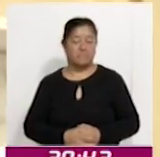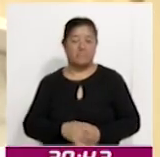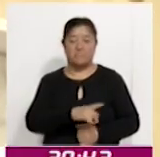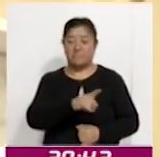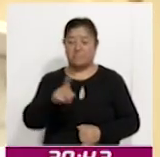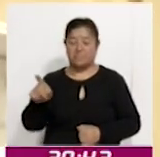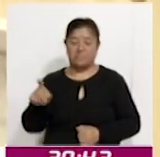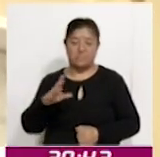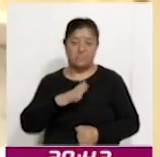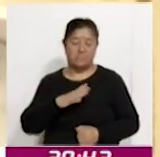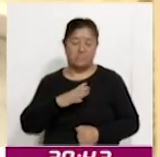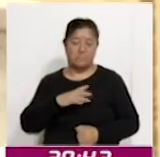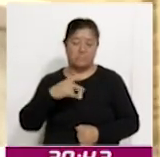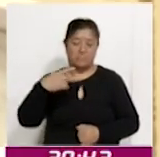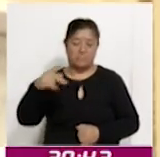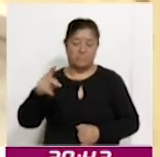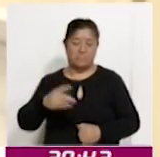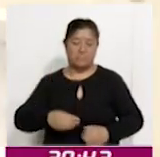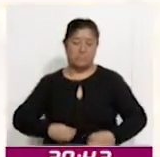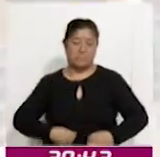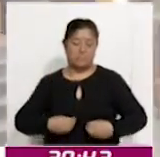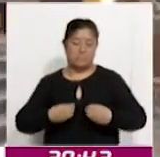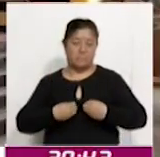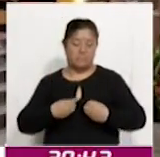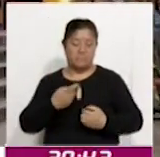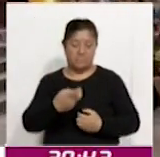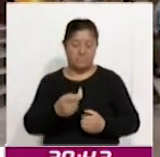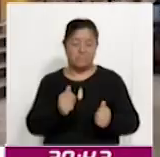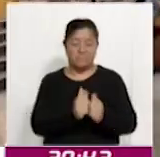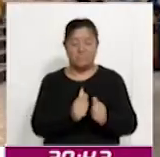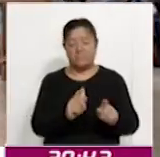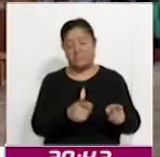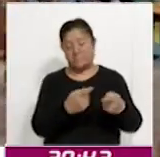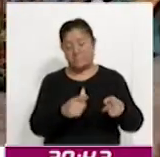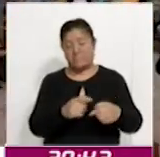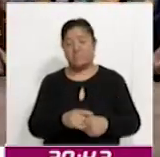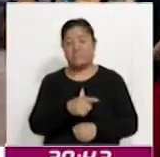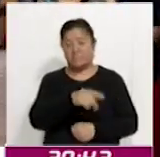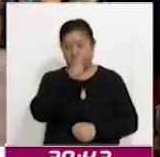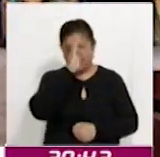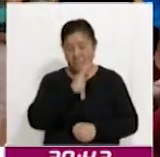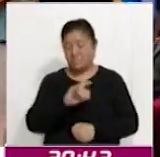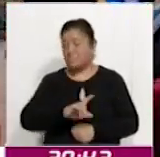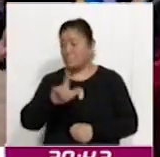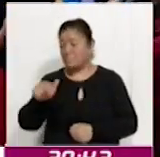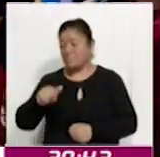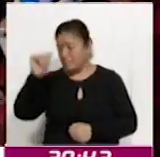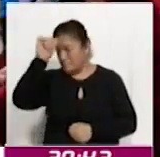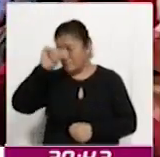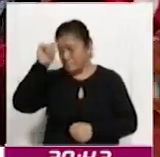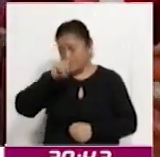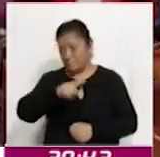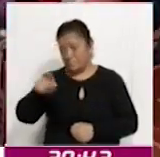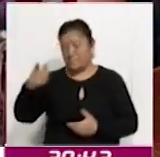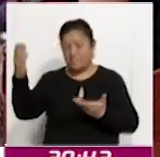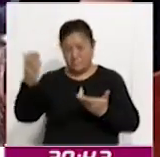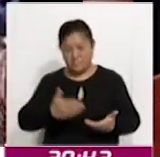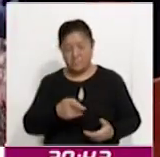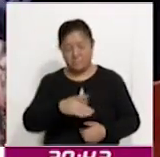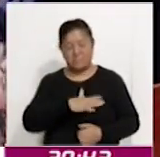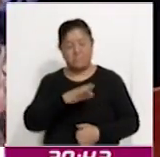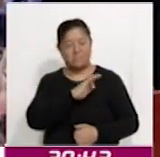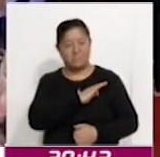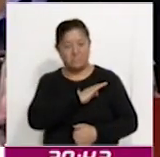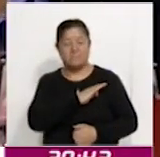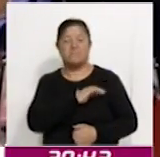a través de la música. Posterior a la misa, el párroco invitó a los músicos presentes a compartir su fe y